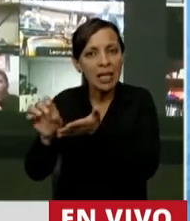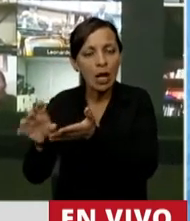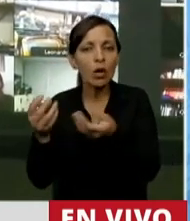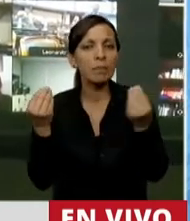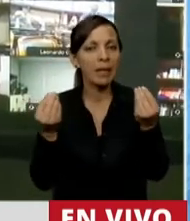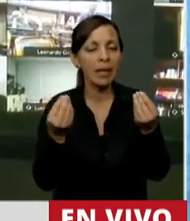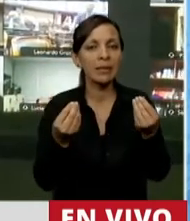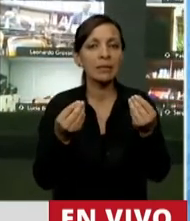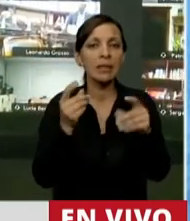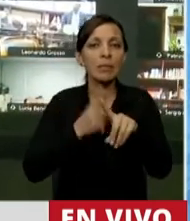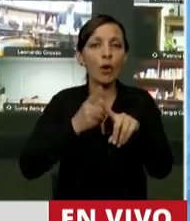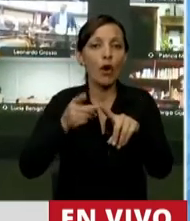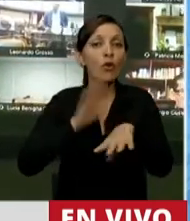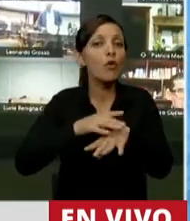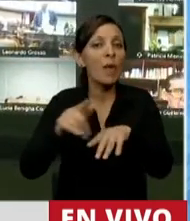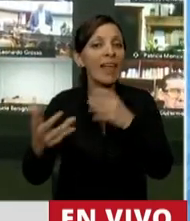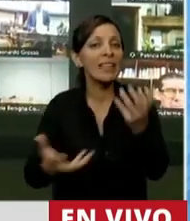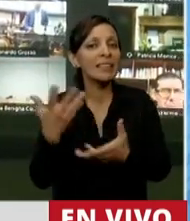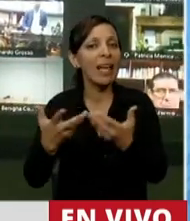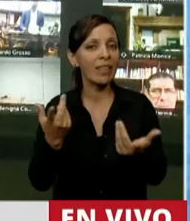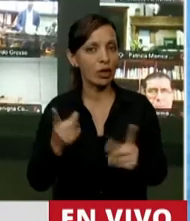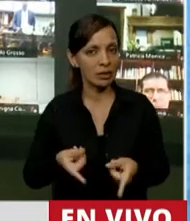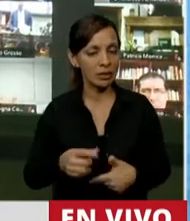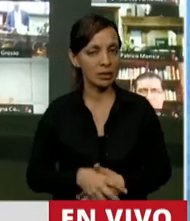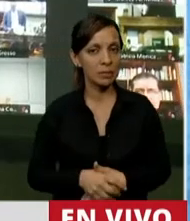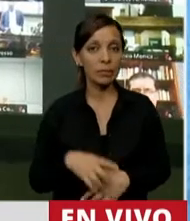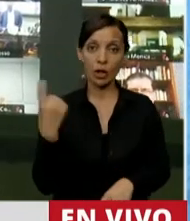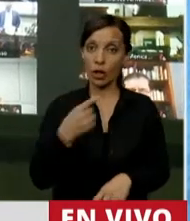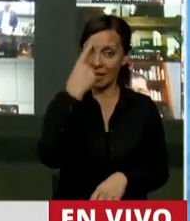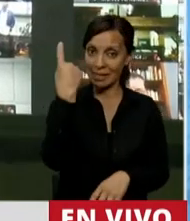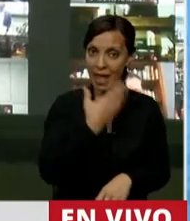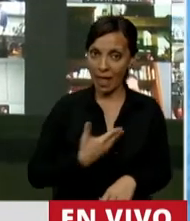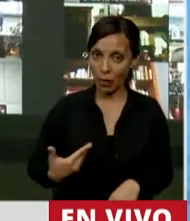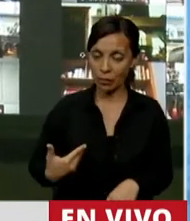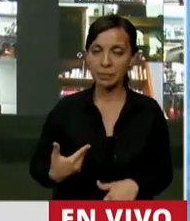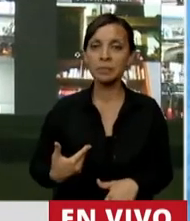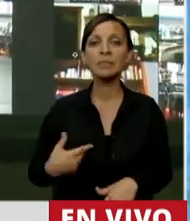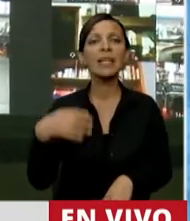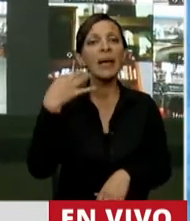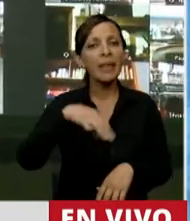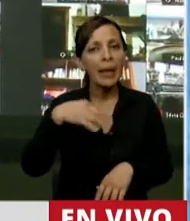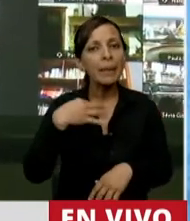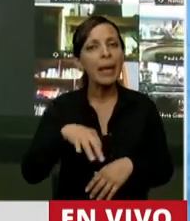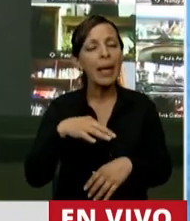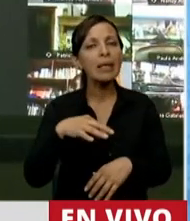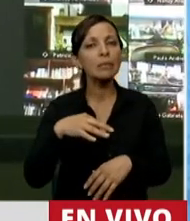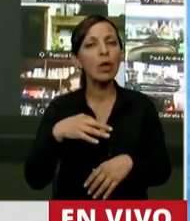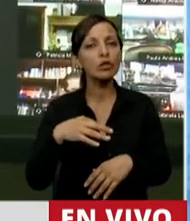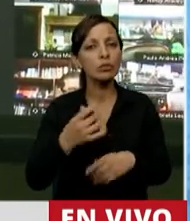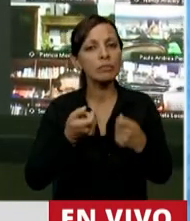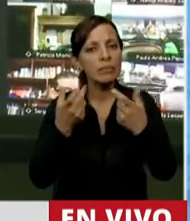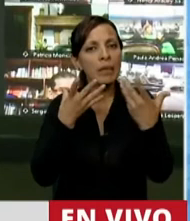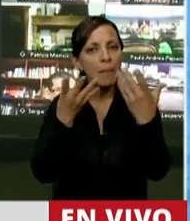de los incendios intencionales. Nosotros como Estado tenemos la responsabilidad política de